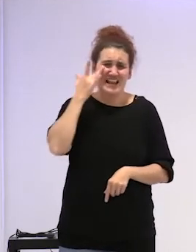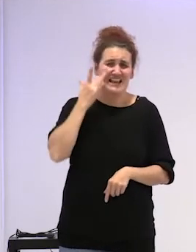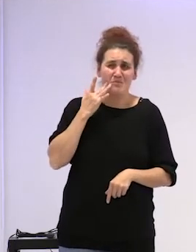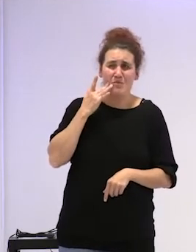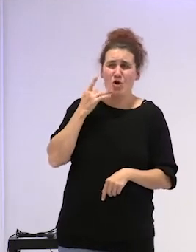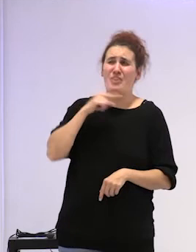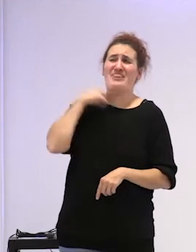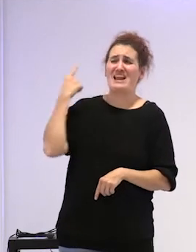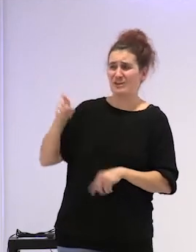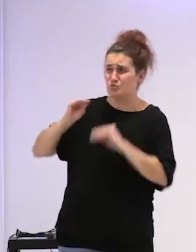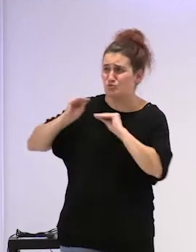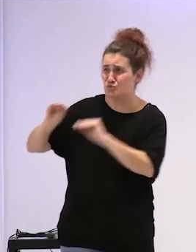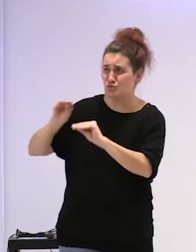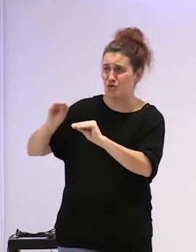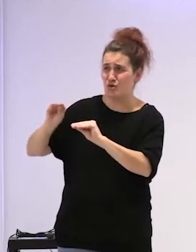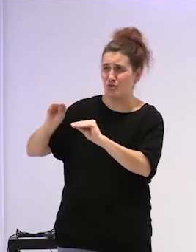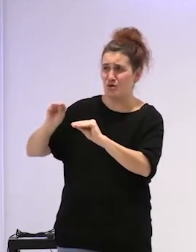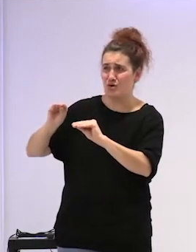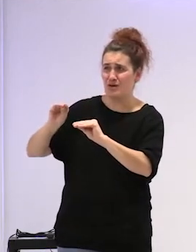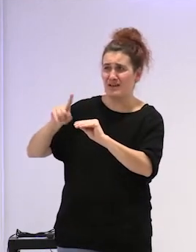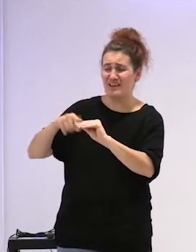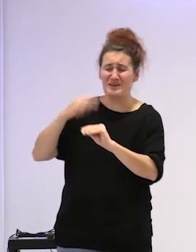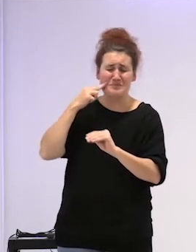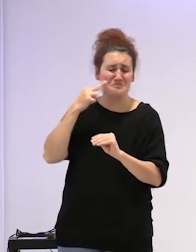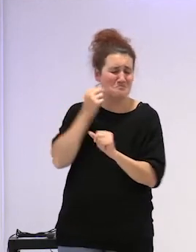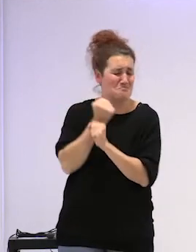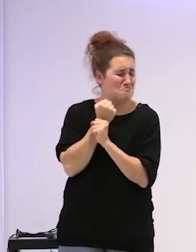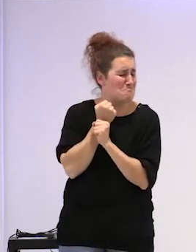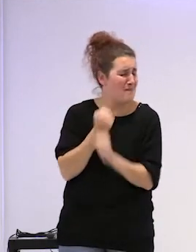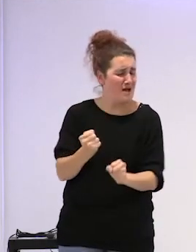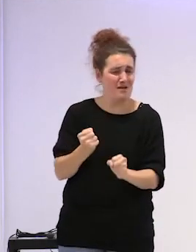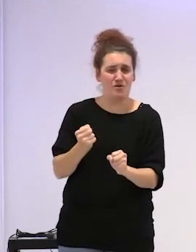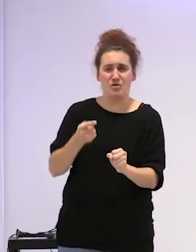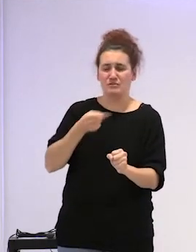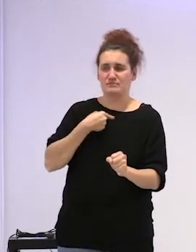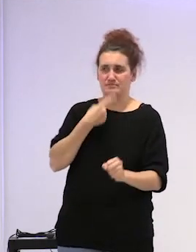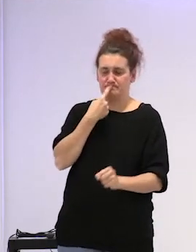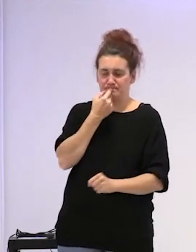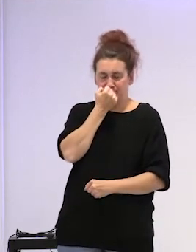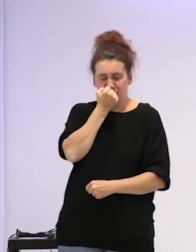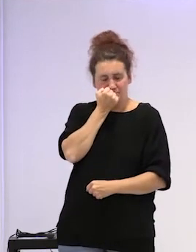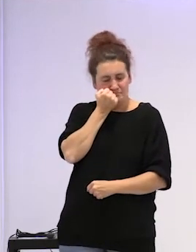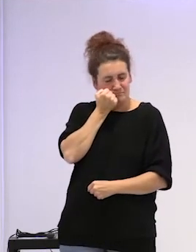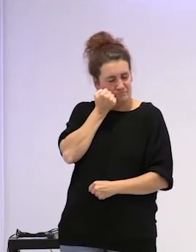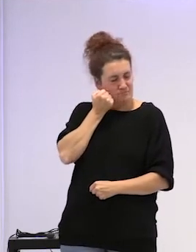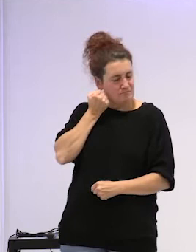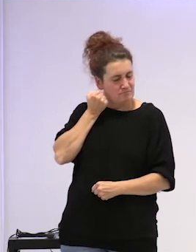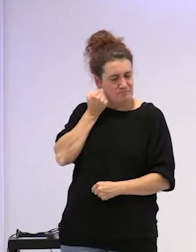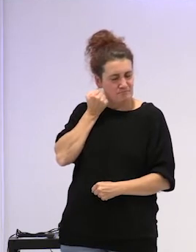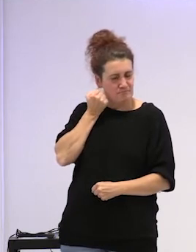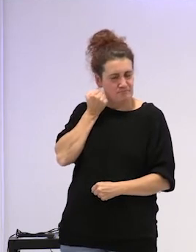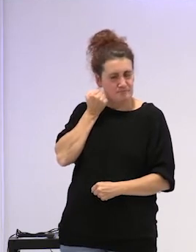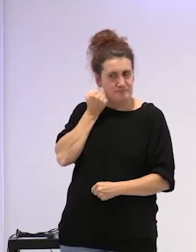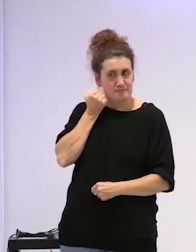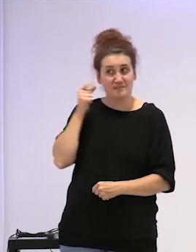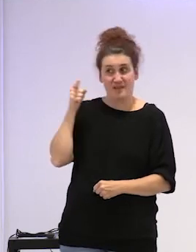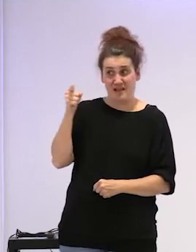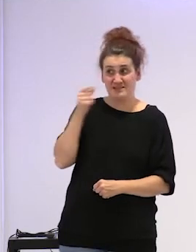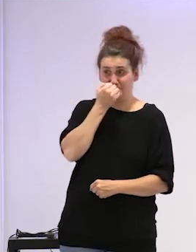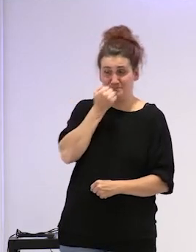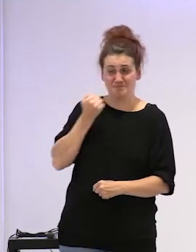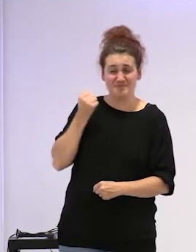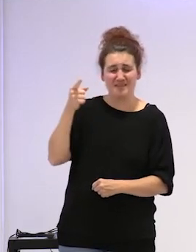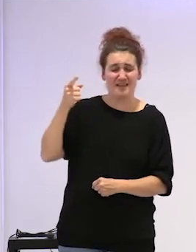que es tuyo y el pánico me llena de silencio aquel que años después